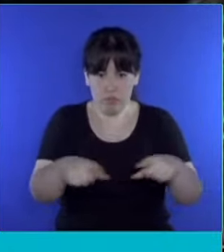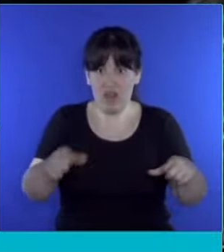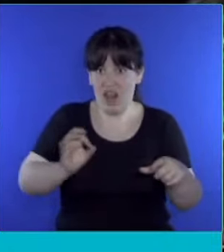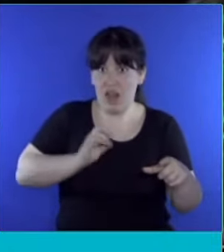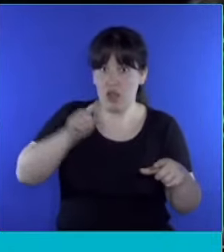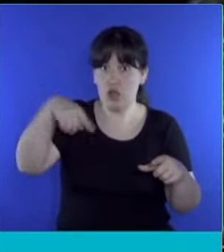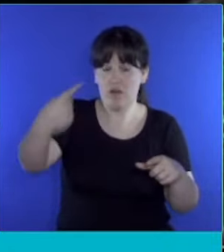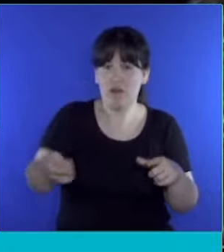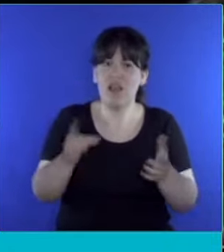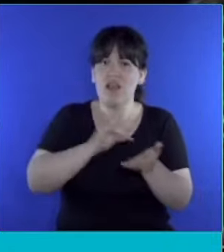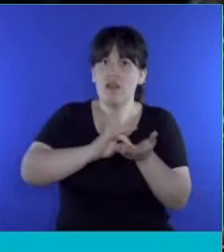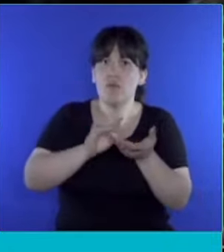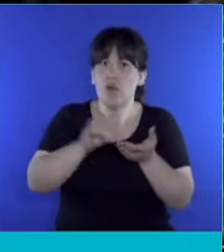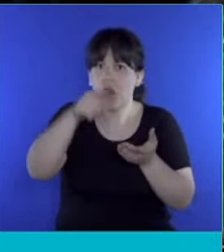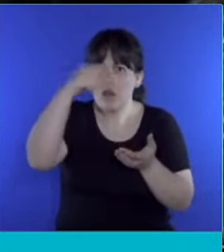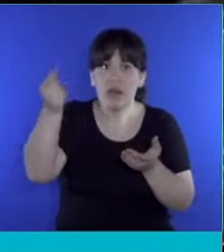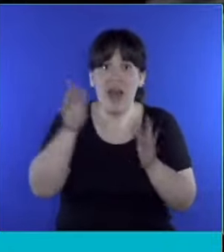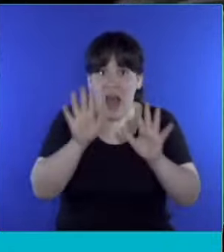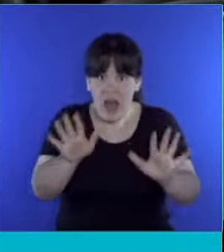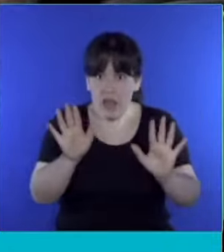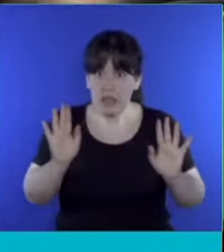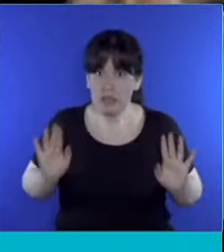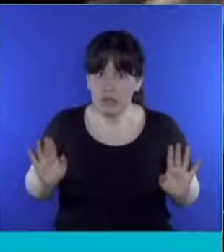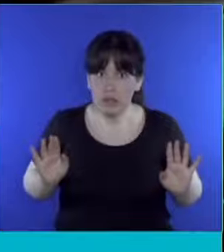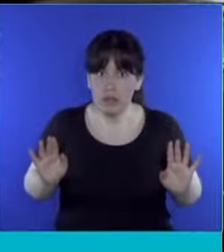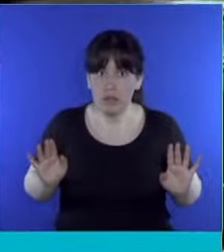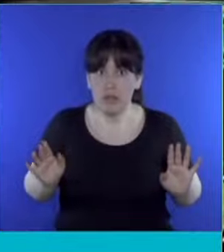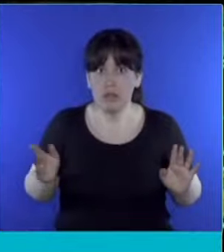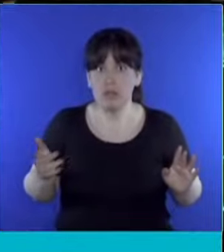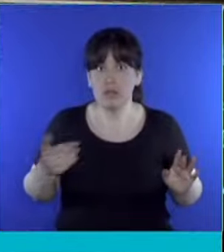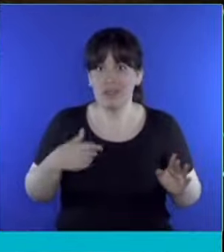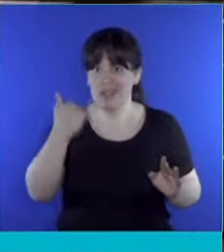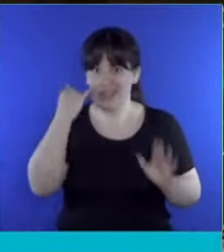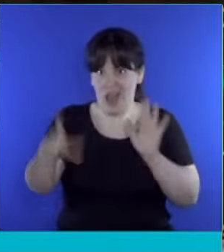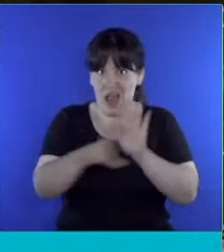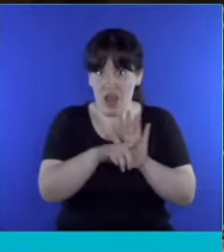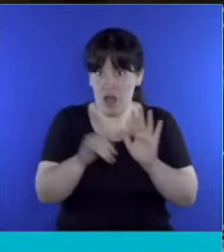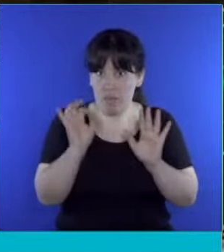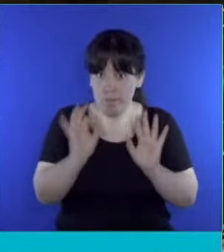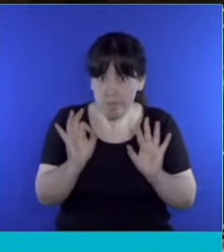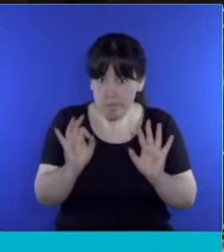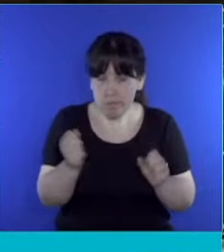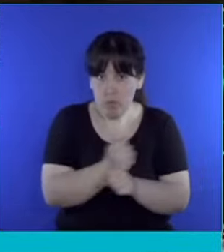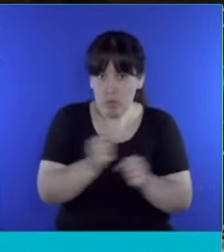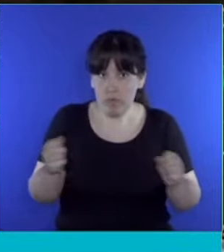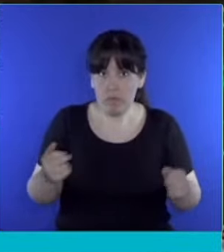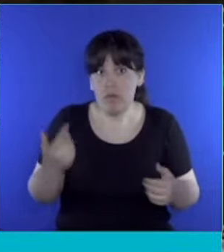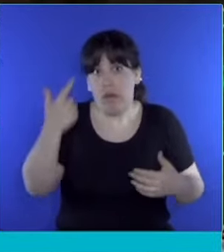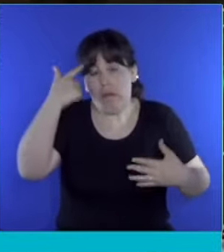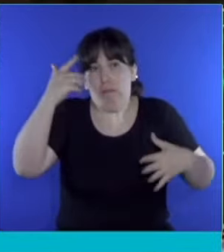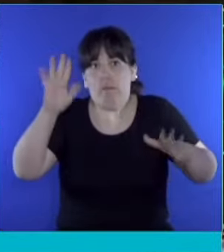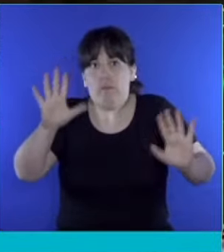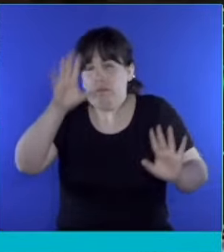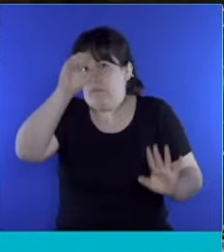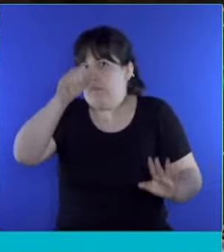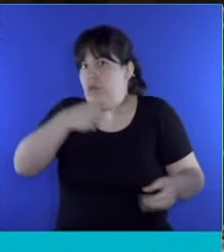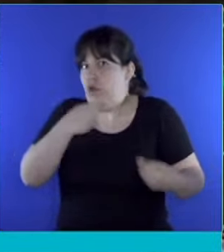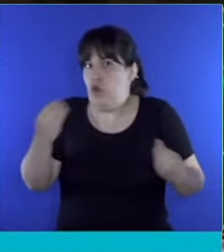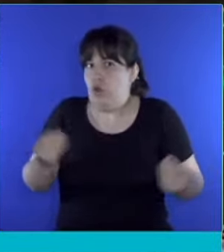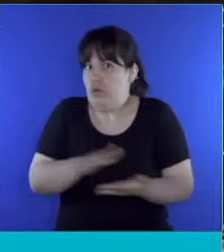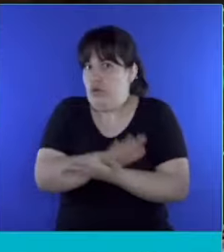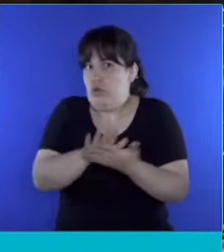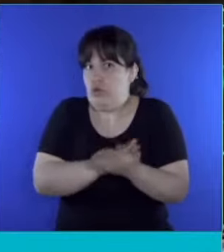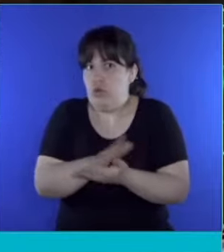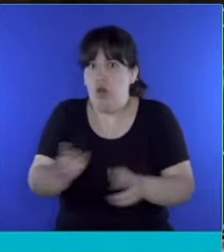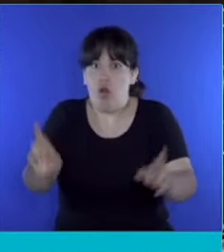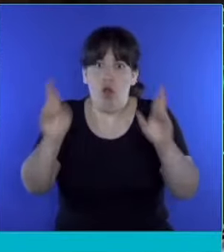votar diputados nacionales. Esto ya es un hecho. Está fuera de discusión, ya es ley. Veremos cómo lo superamos. Esperamos, rogaremos que los